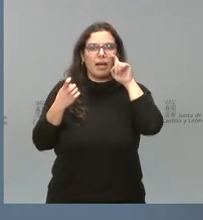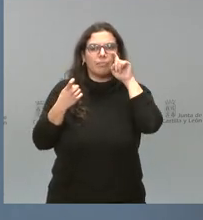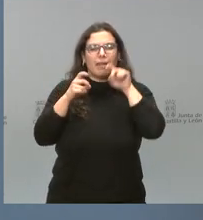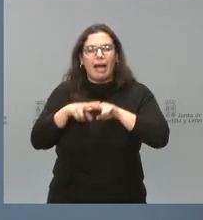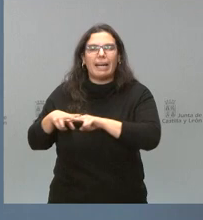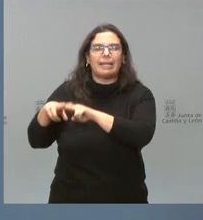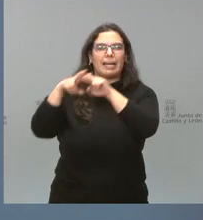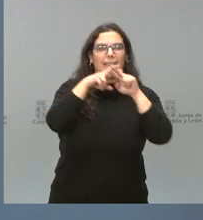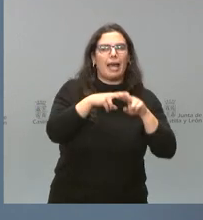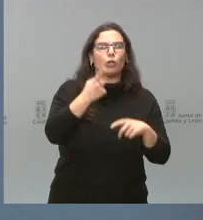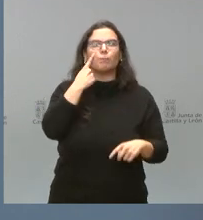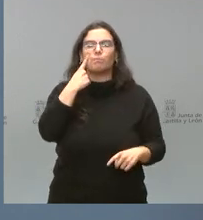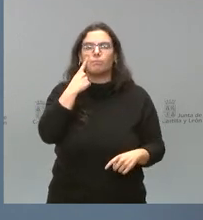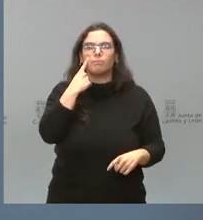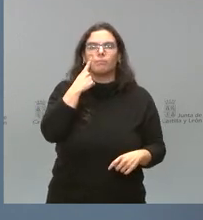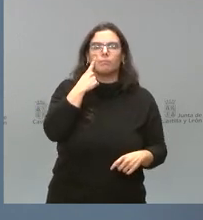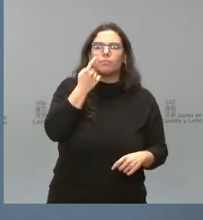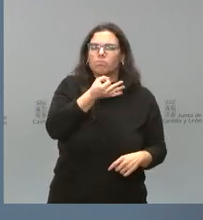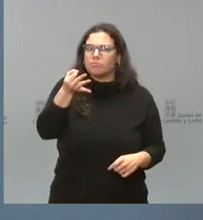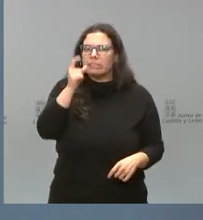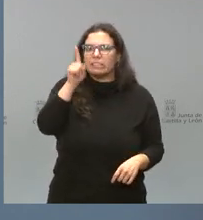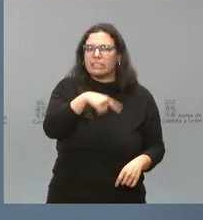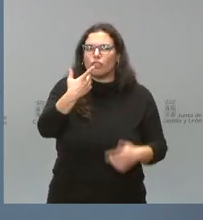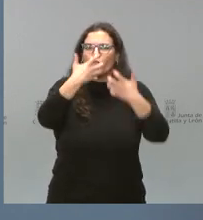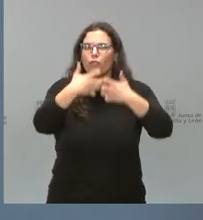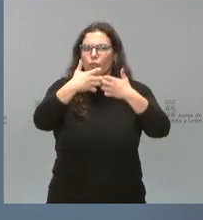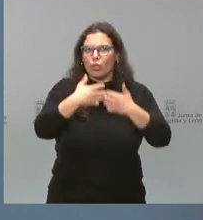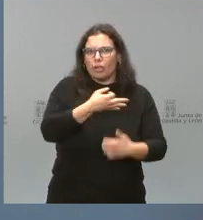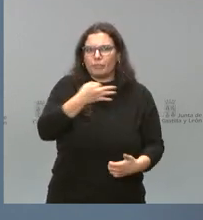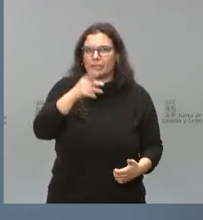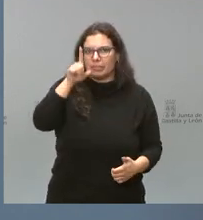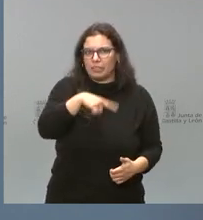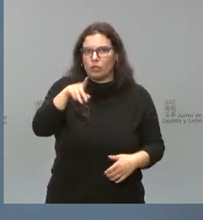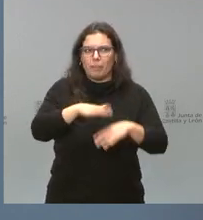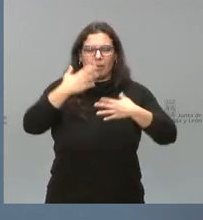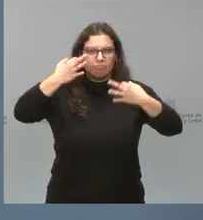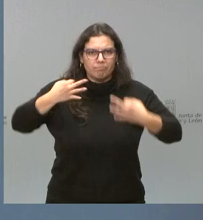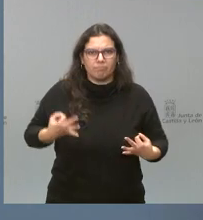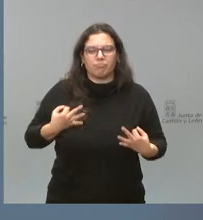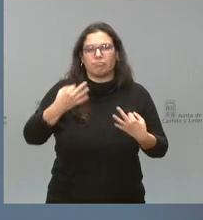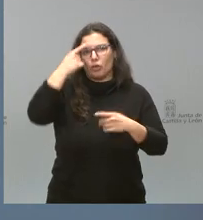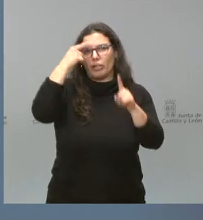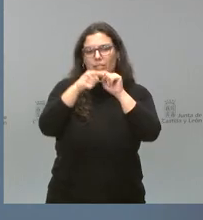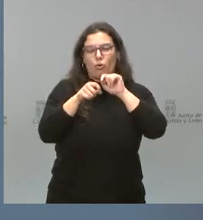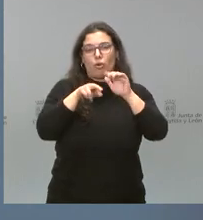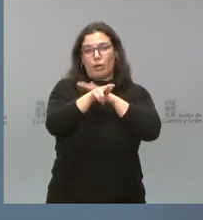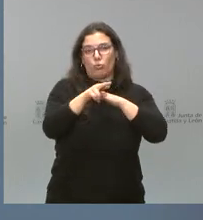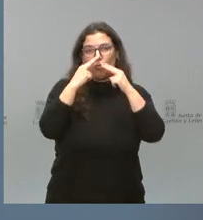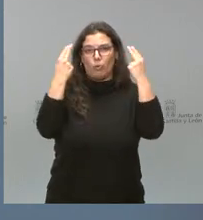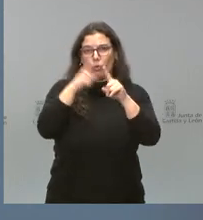análisis y el estudio la eficacia en el funcionamiento de todas las instituciones para garantizar el adecuado fin de los recursos públicos.